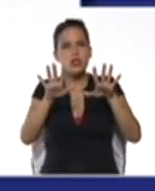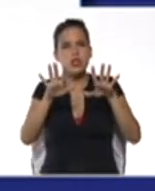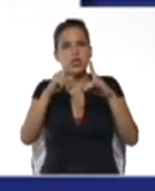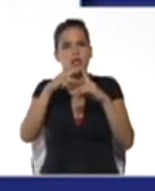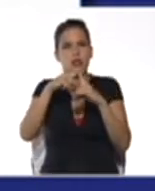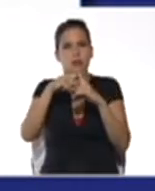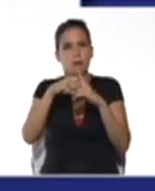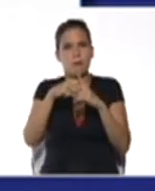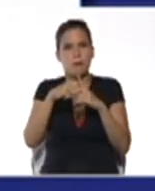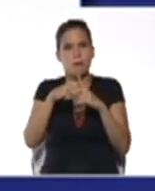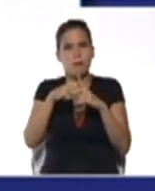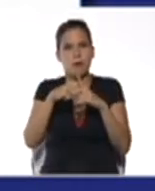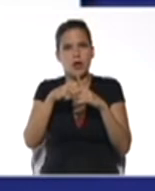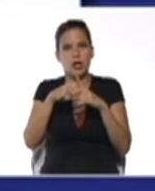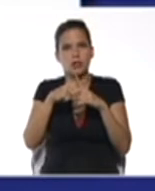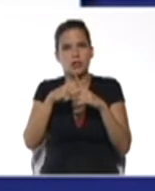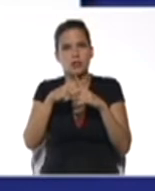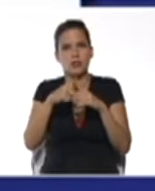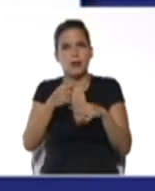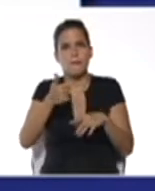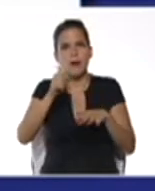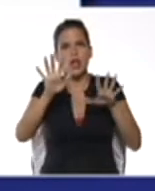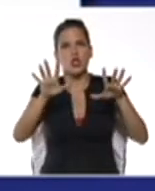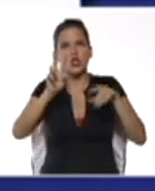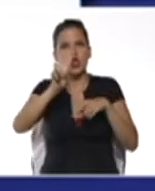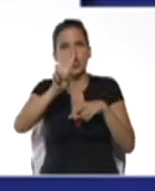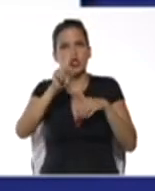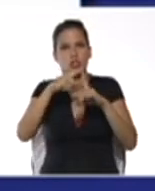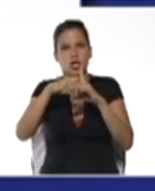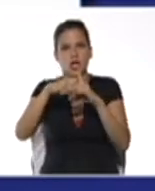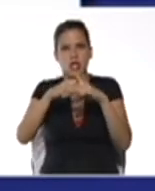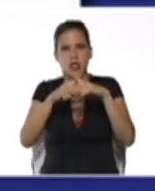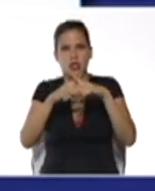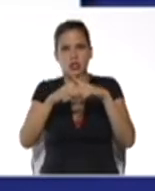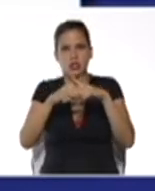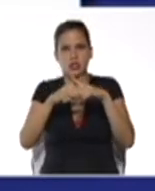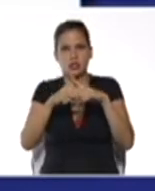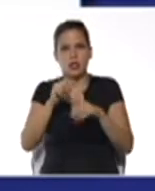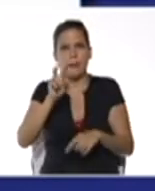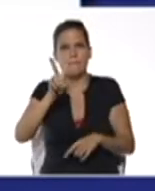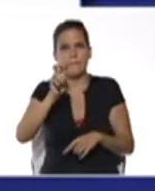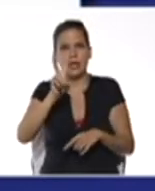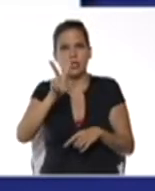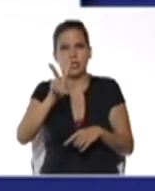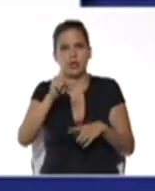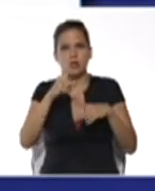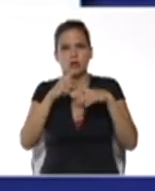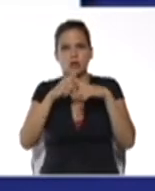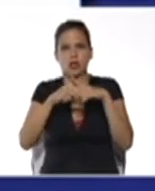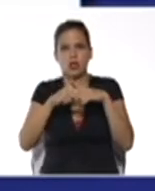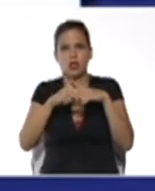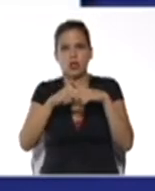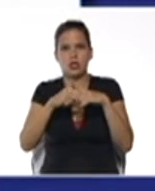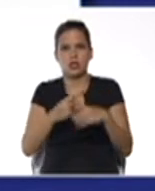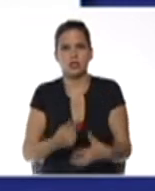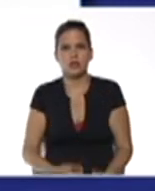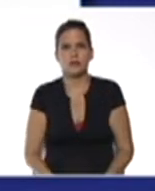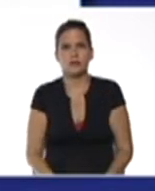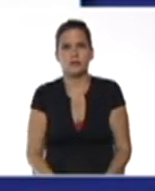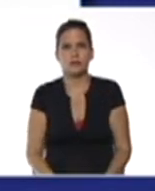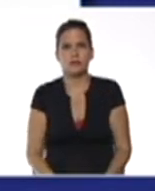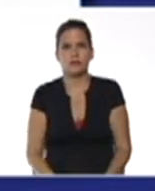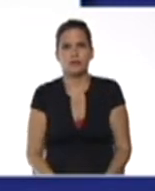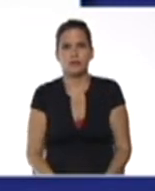x. Se suman los coeficientes, 10 más 12, 22, prevaleciendo la x, en este caso es la variable,